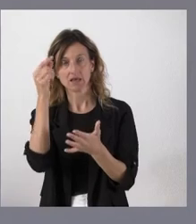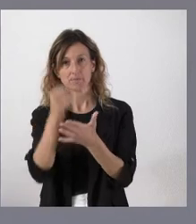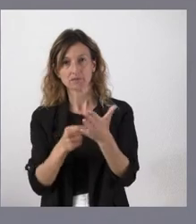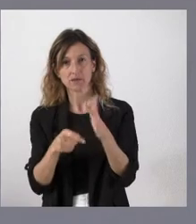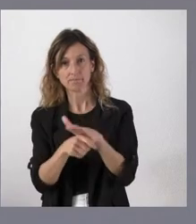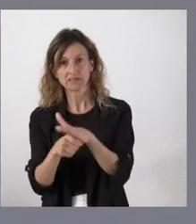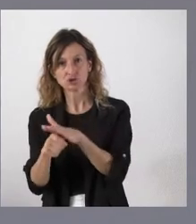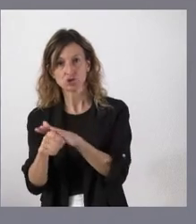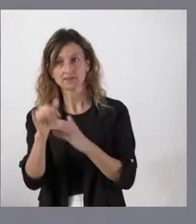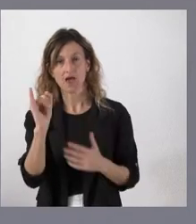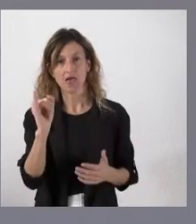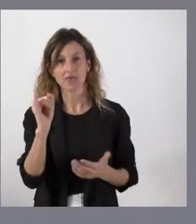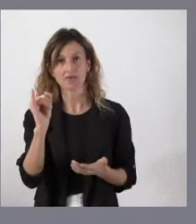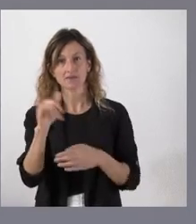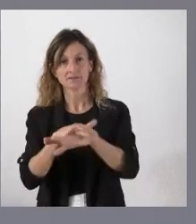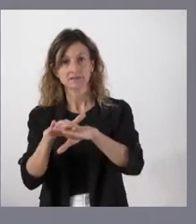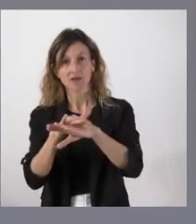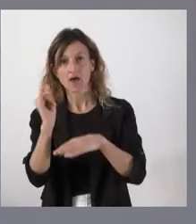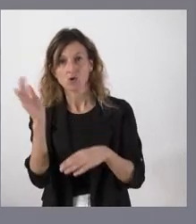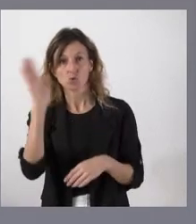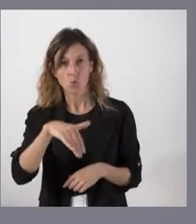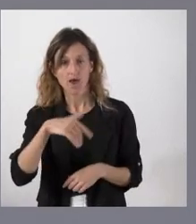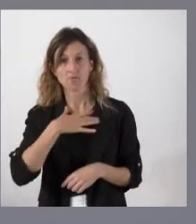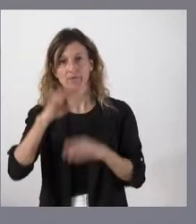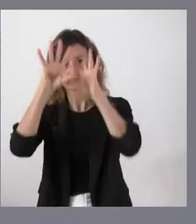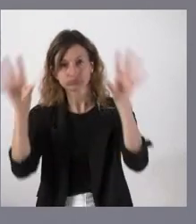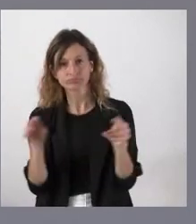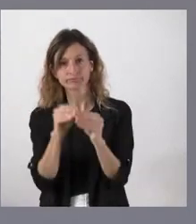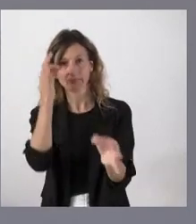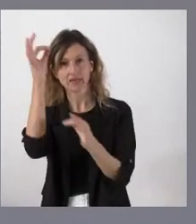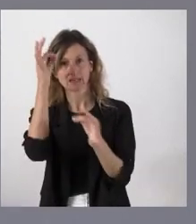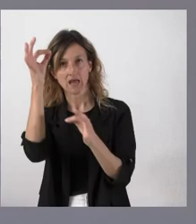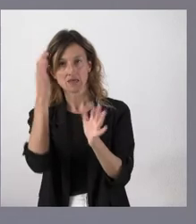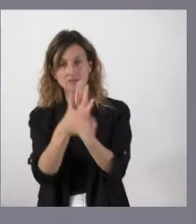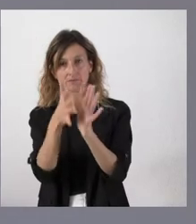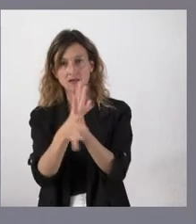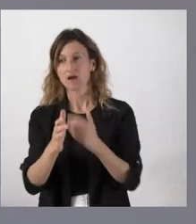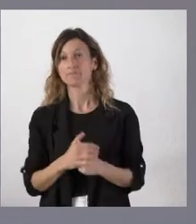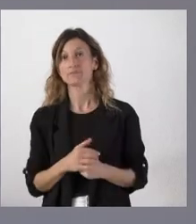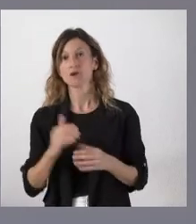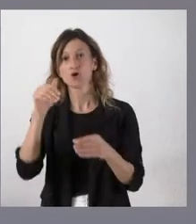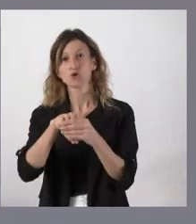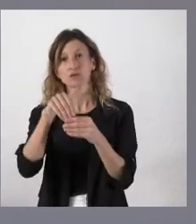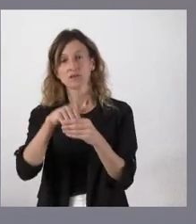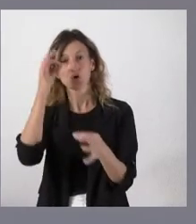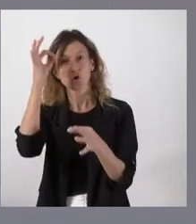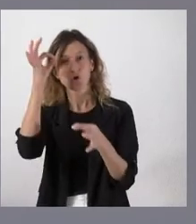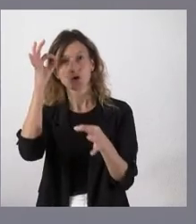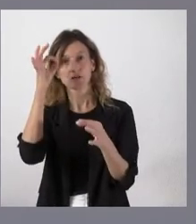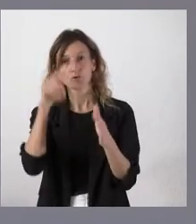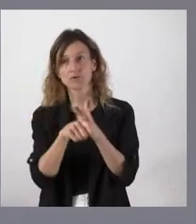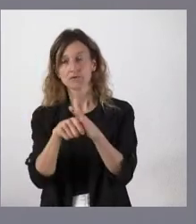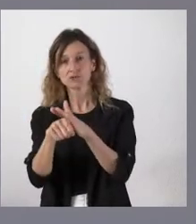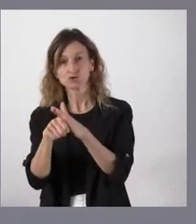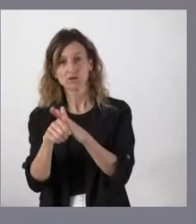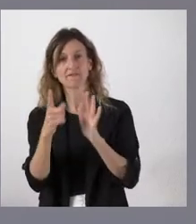inversiones que hay y de las que no hay, pues podremos hacer una valoración más detallada y, por tanto, sobre el contenido concreto de inversiones, pues yo creo